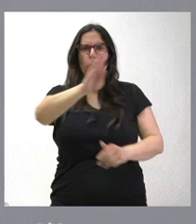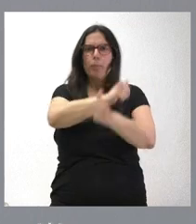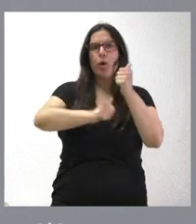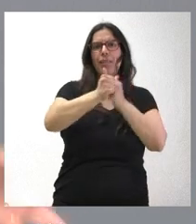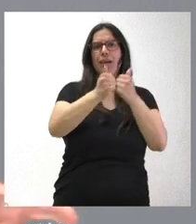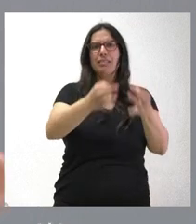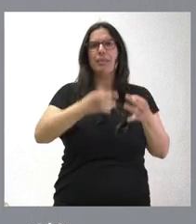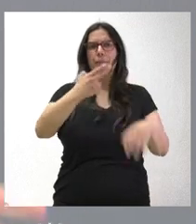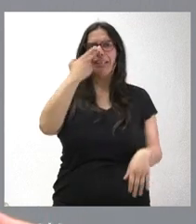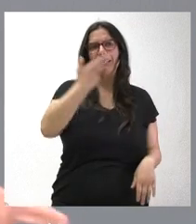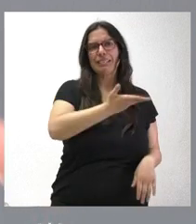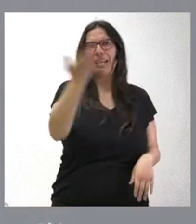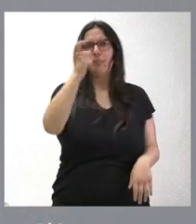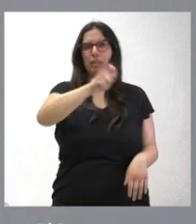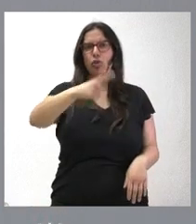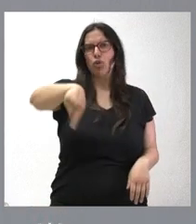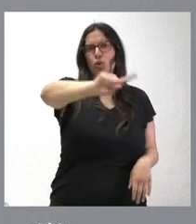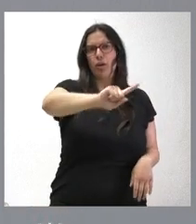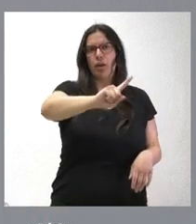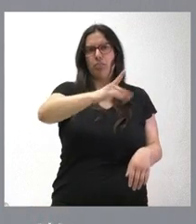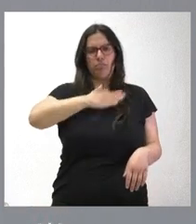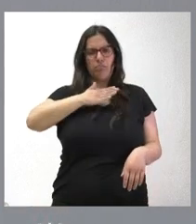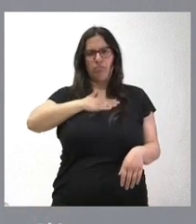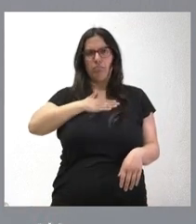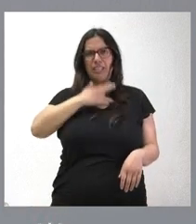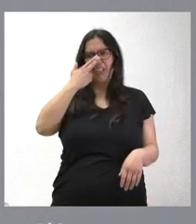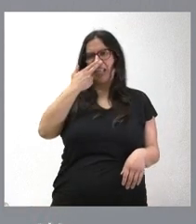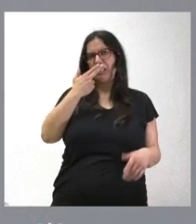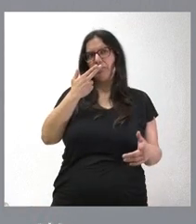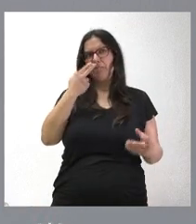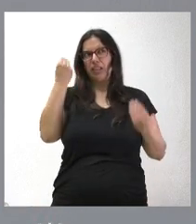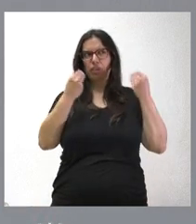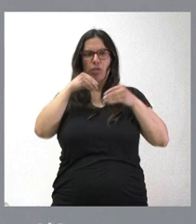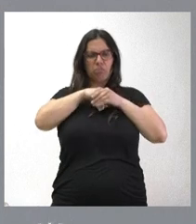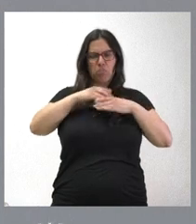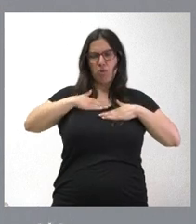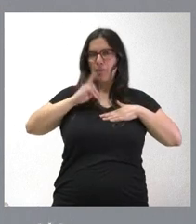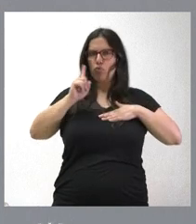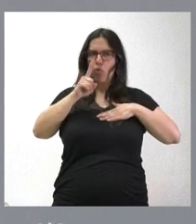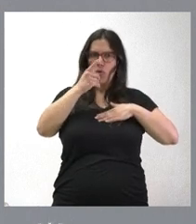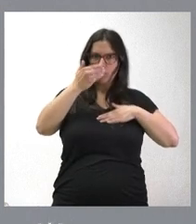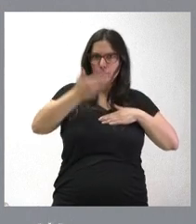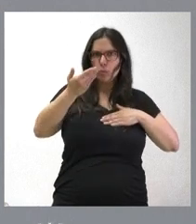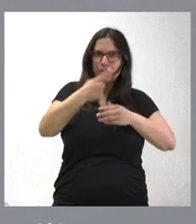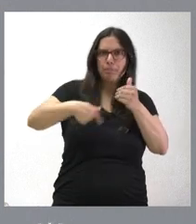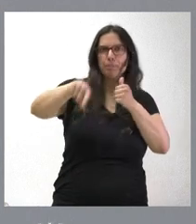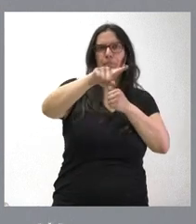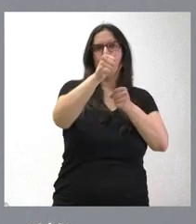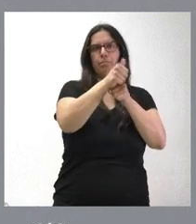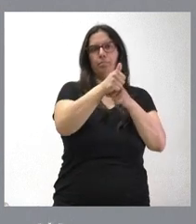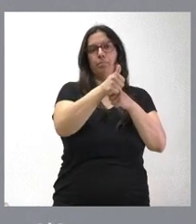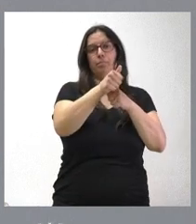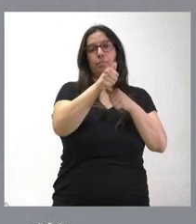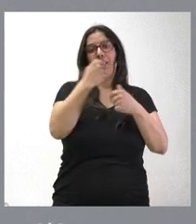el interés de las personas por encima de los intereses o reflexiones propias, particulares de cada una de las